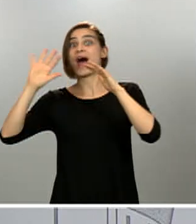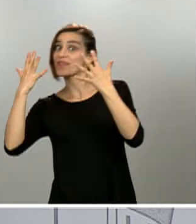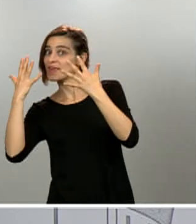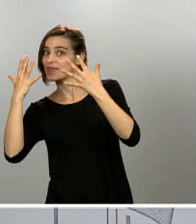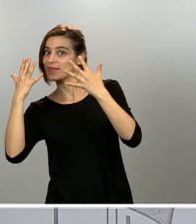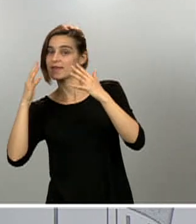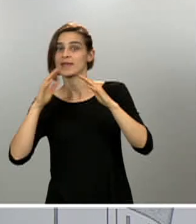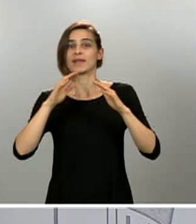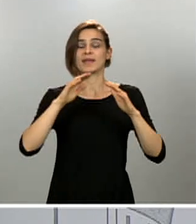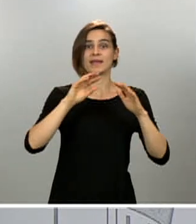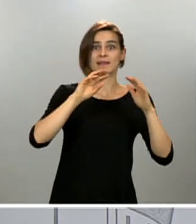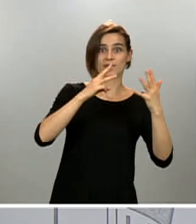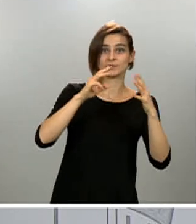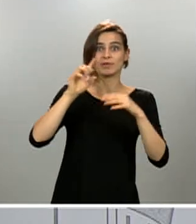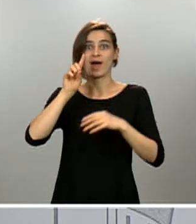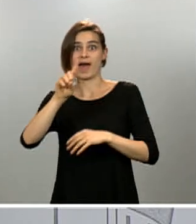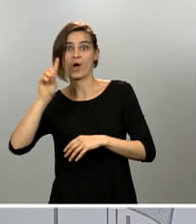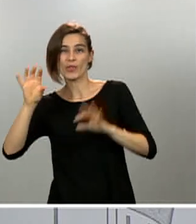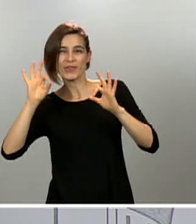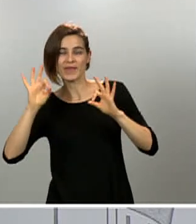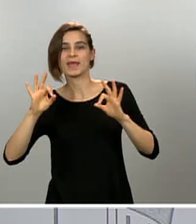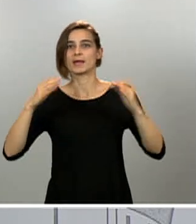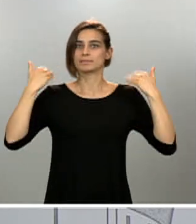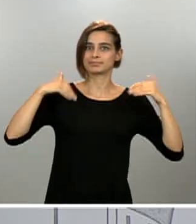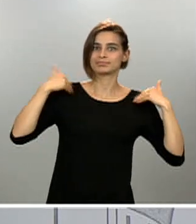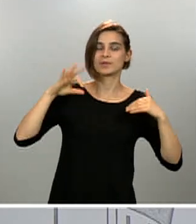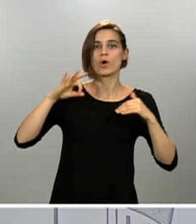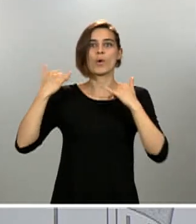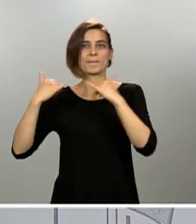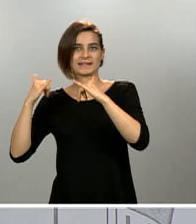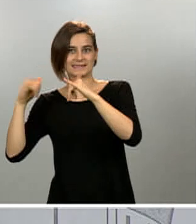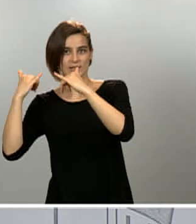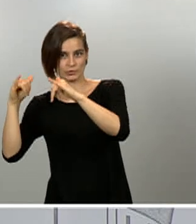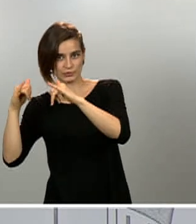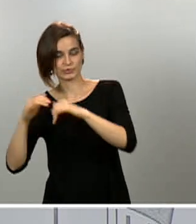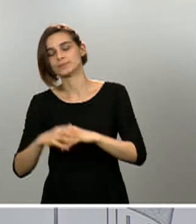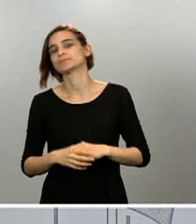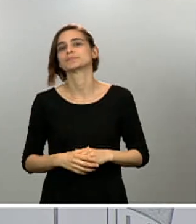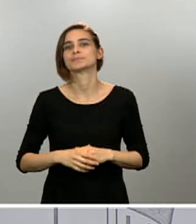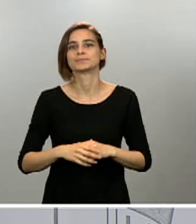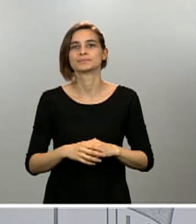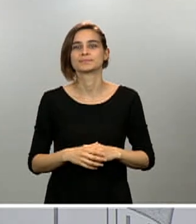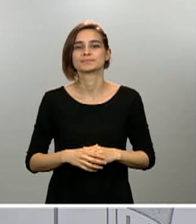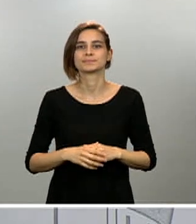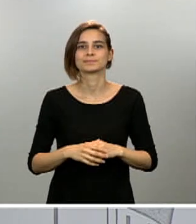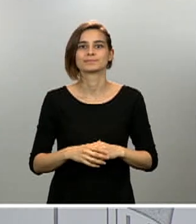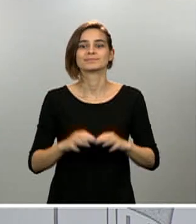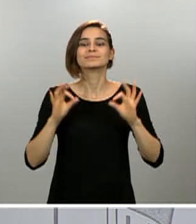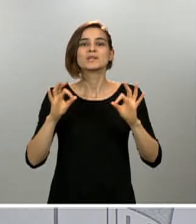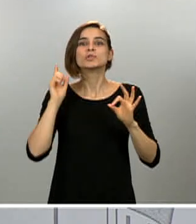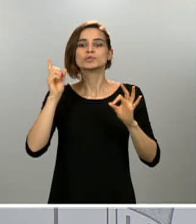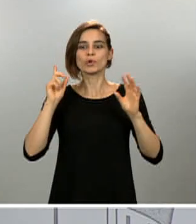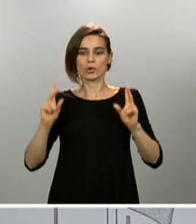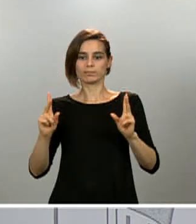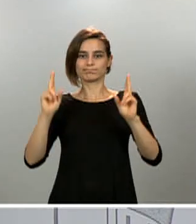individual y paseos, personas mayores de catorce años que pueden pasar con un conviviente, espacio reservado o franja horaria reservada para